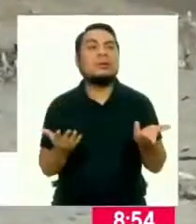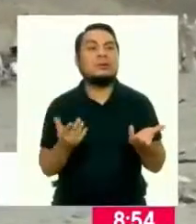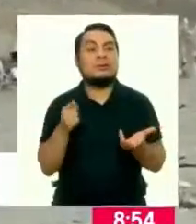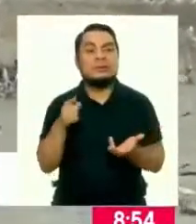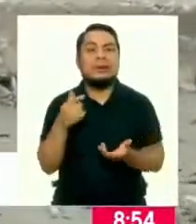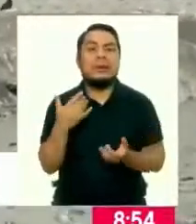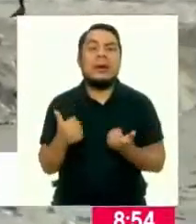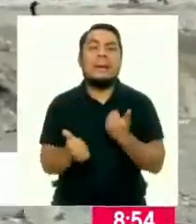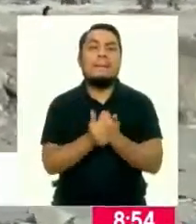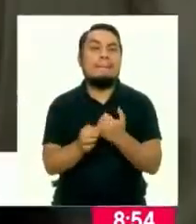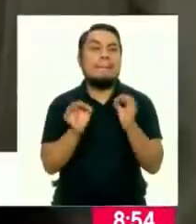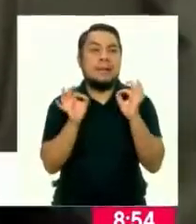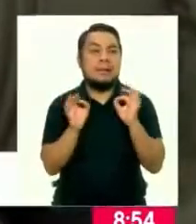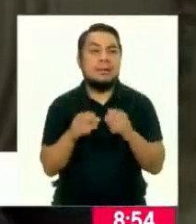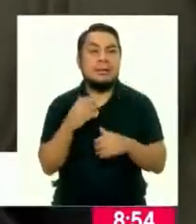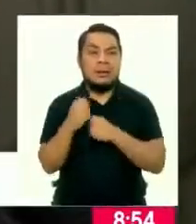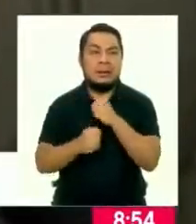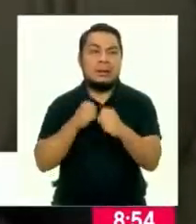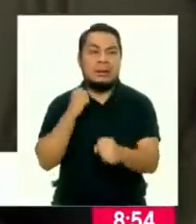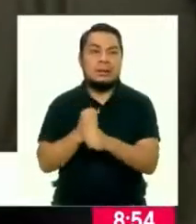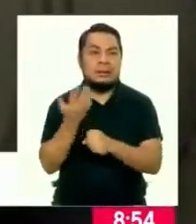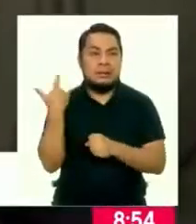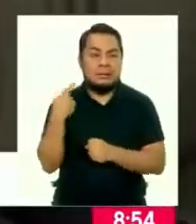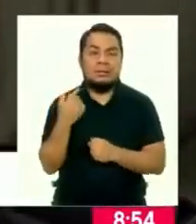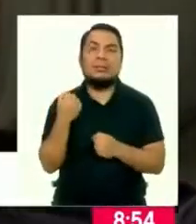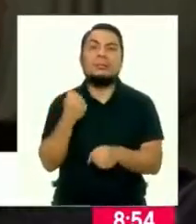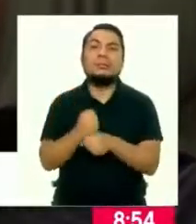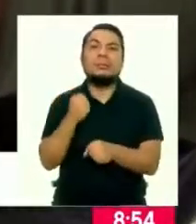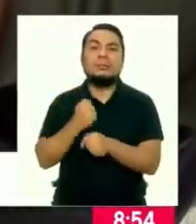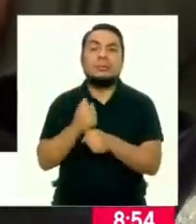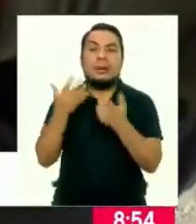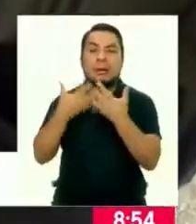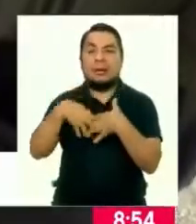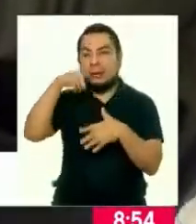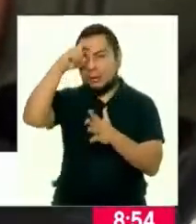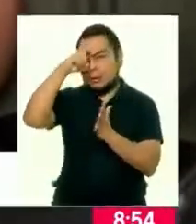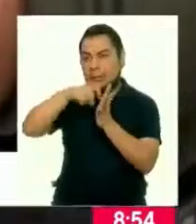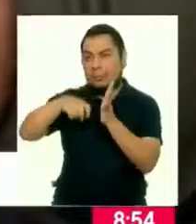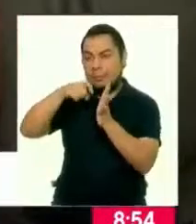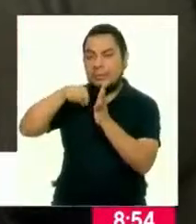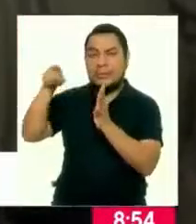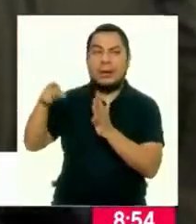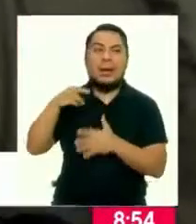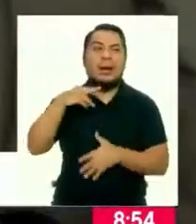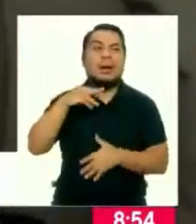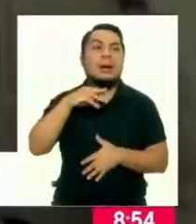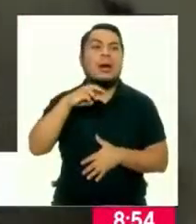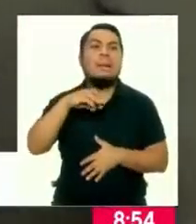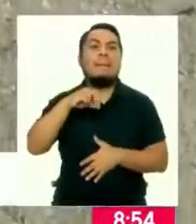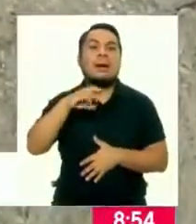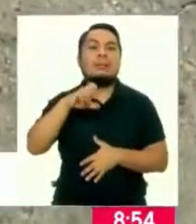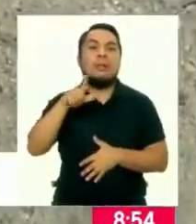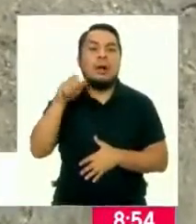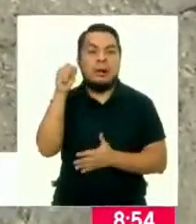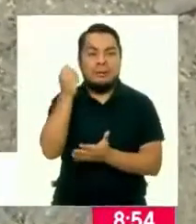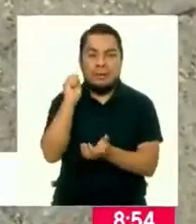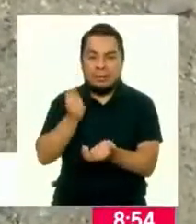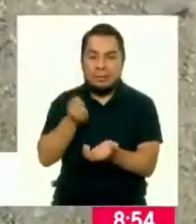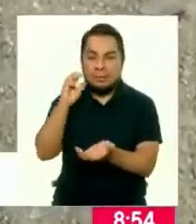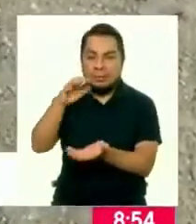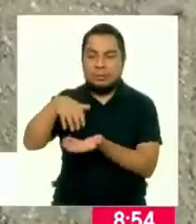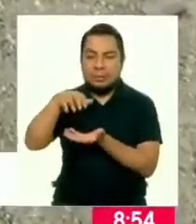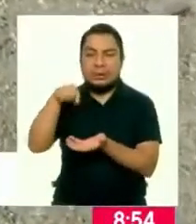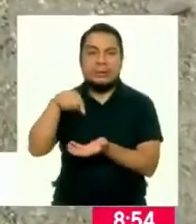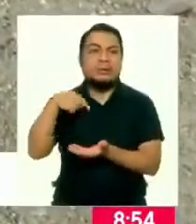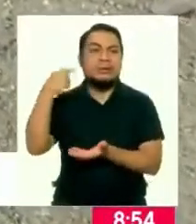amenazado. Desde hace años, opera una concesión minera que extrae mármol en la zona y que realiza